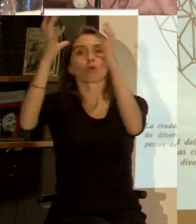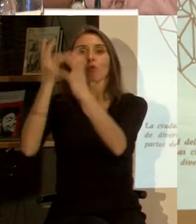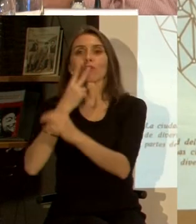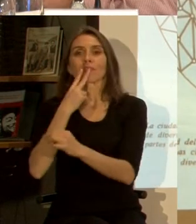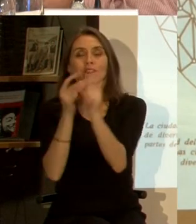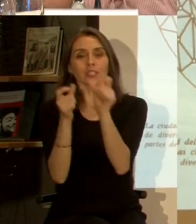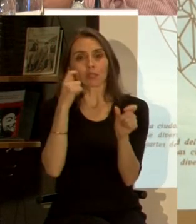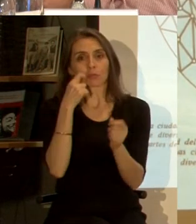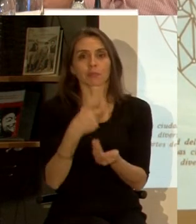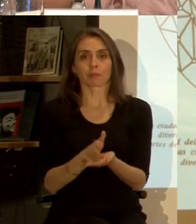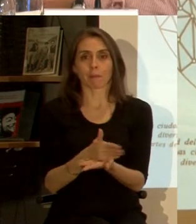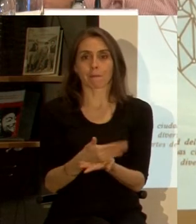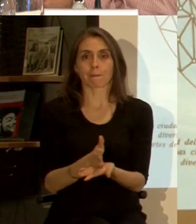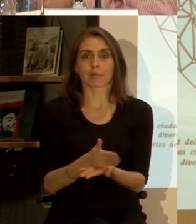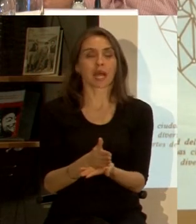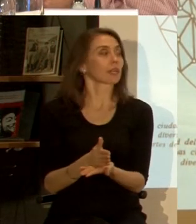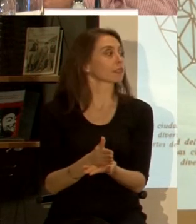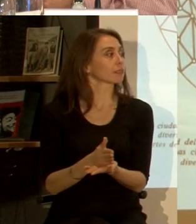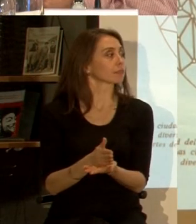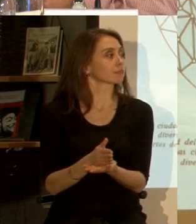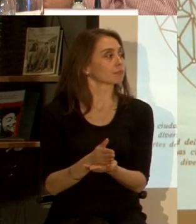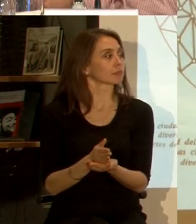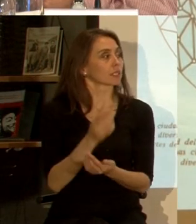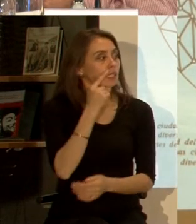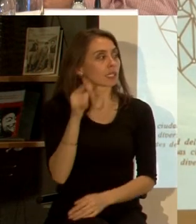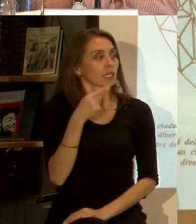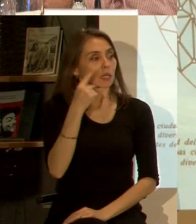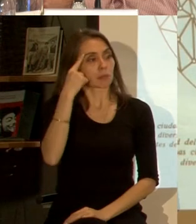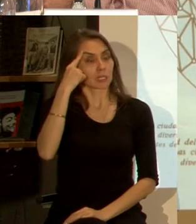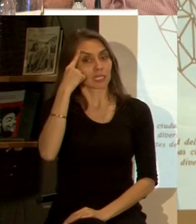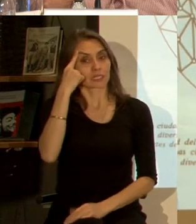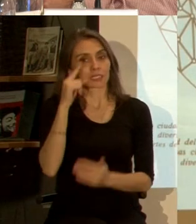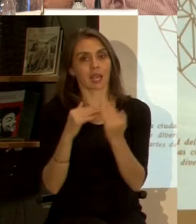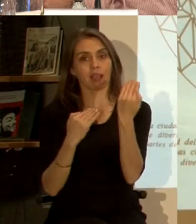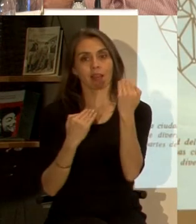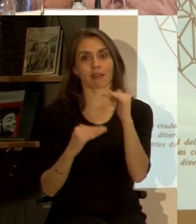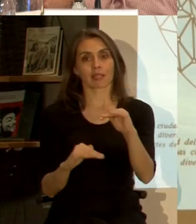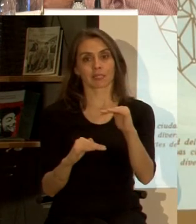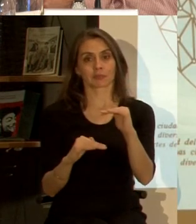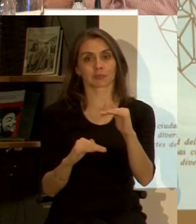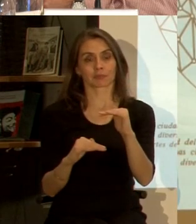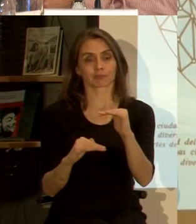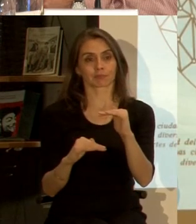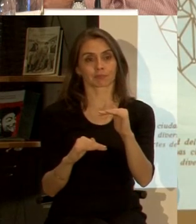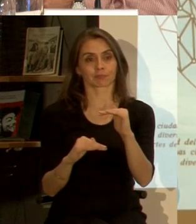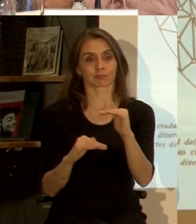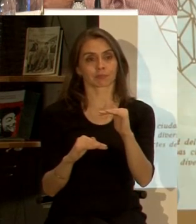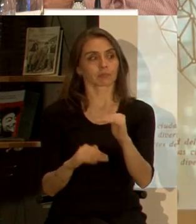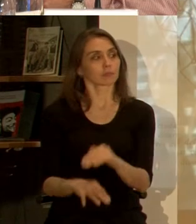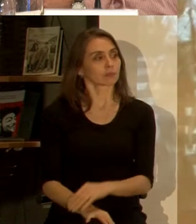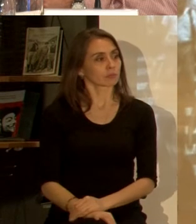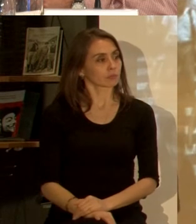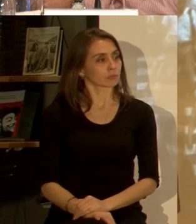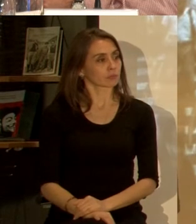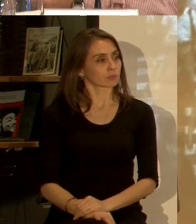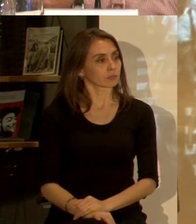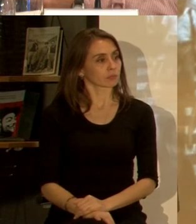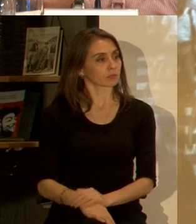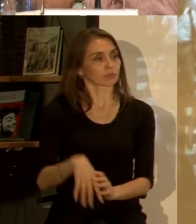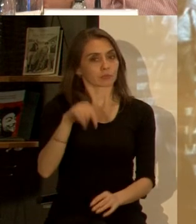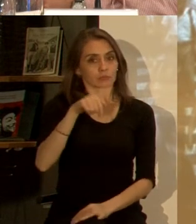planificación como en su panacea era pensar en que había un límite pero hoy